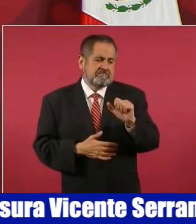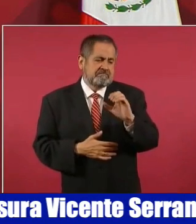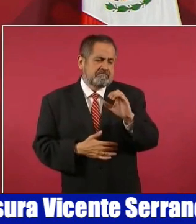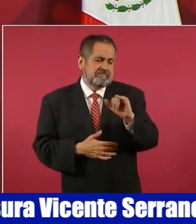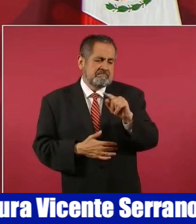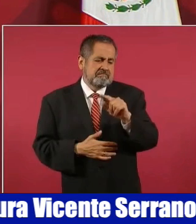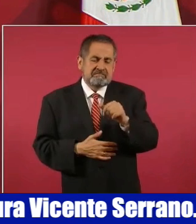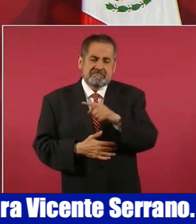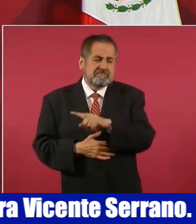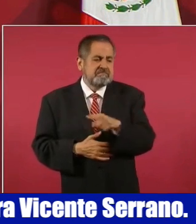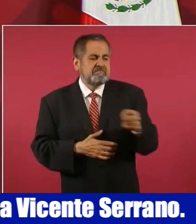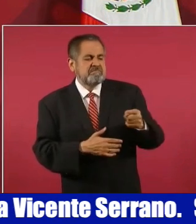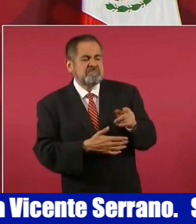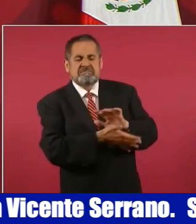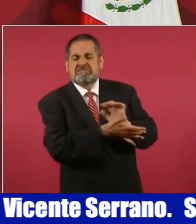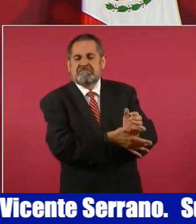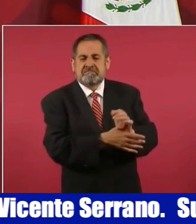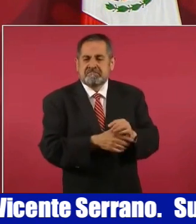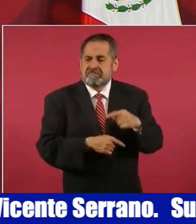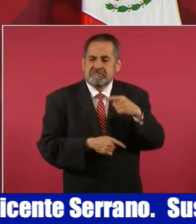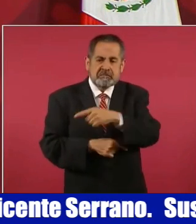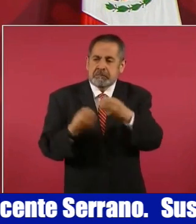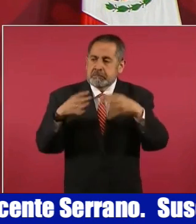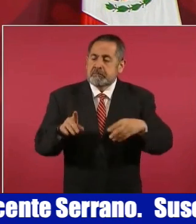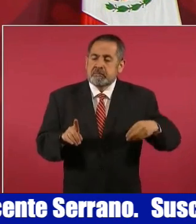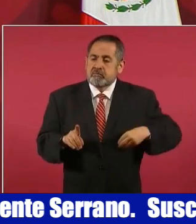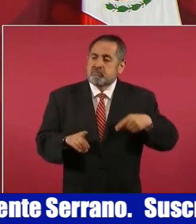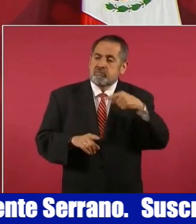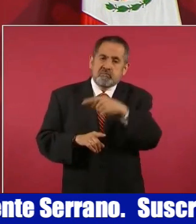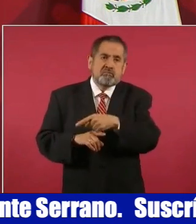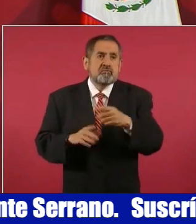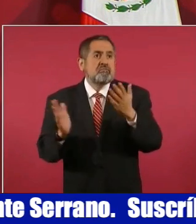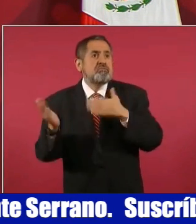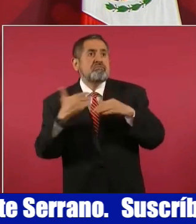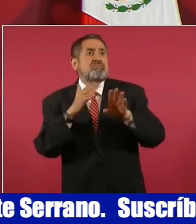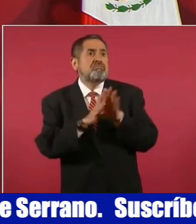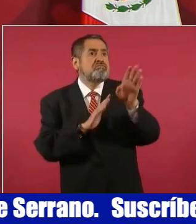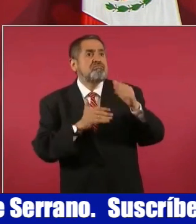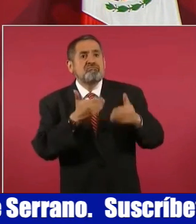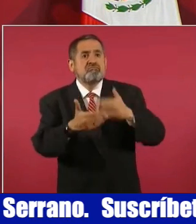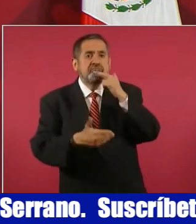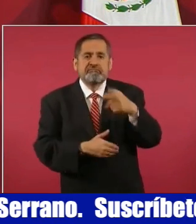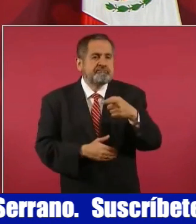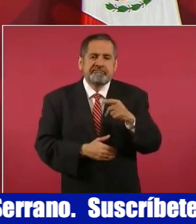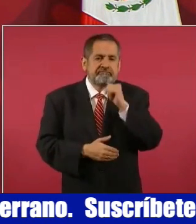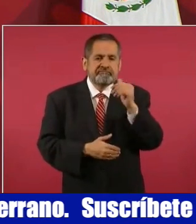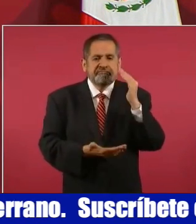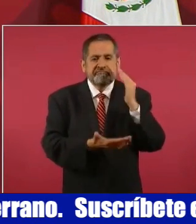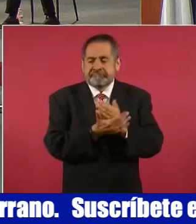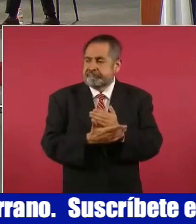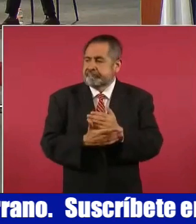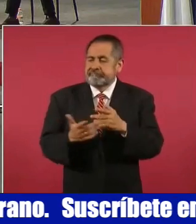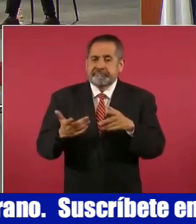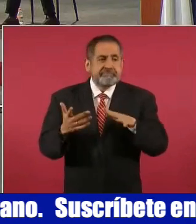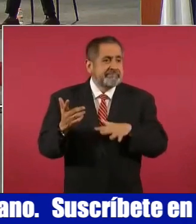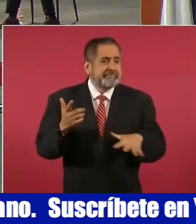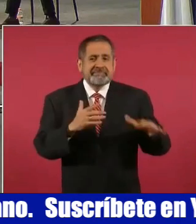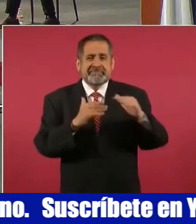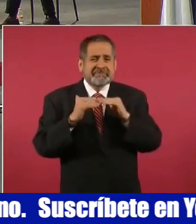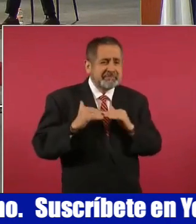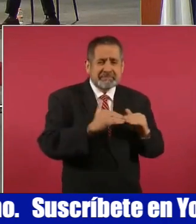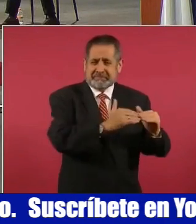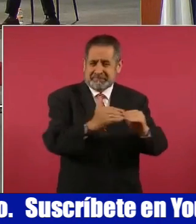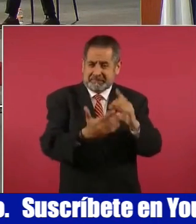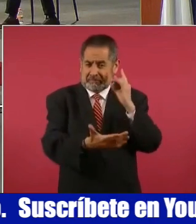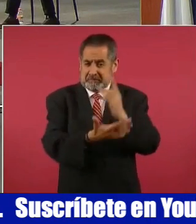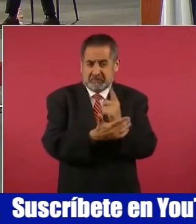contrario, retrotrae el desarrollo de la humanidad, que no es homogénea ni hay pensamiento